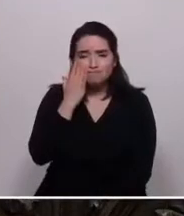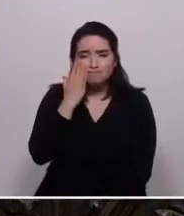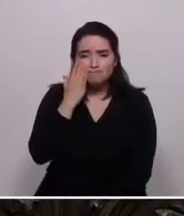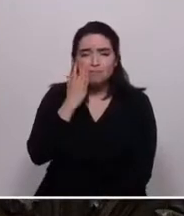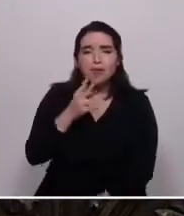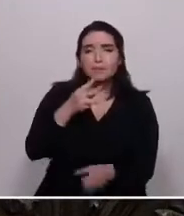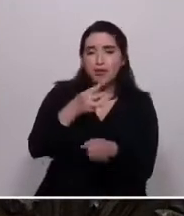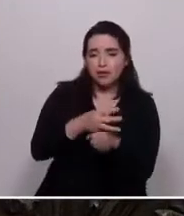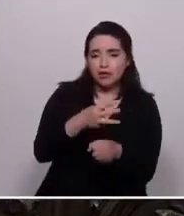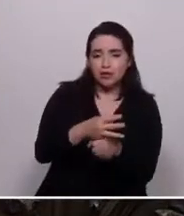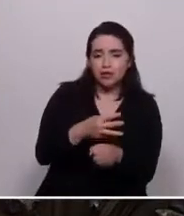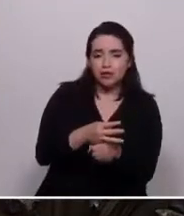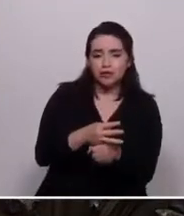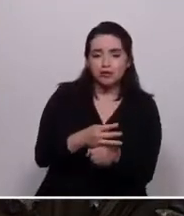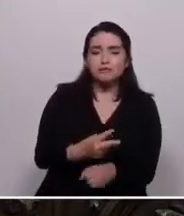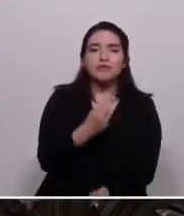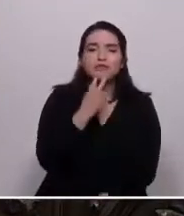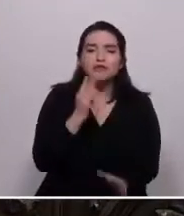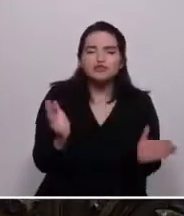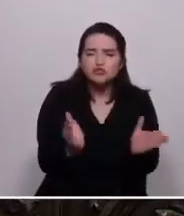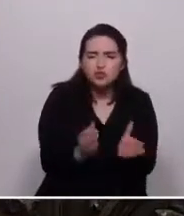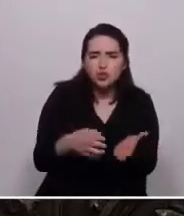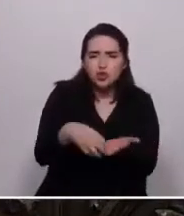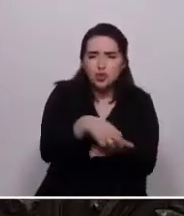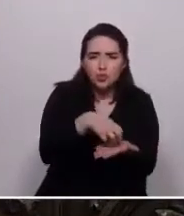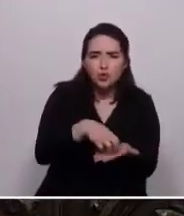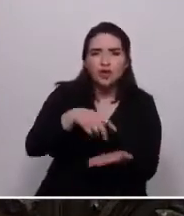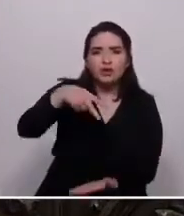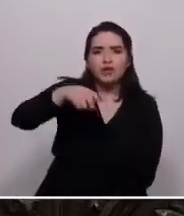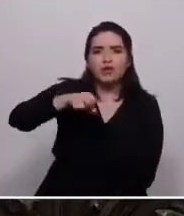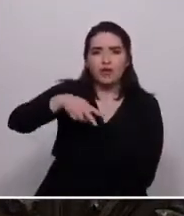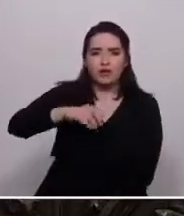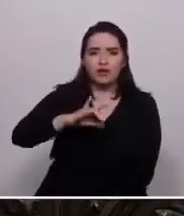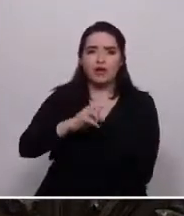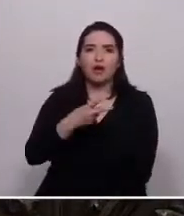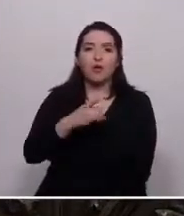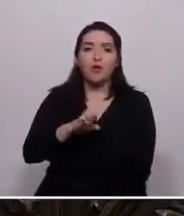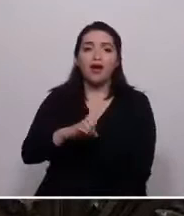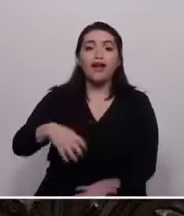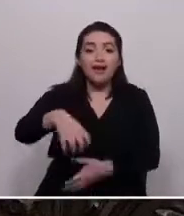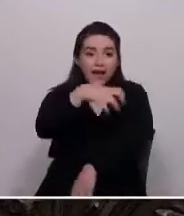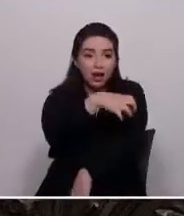una pequeña comuna llamada Nancagua en la región de O'Higgins.